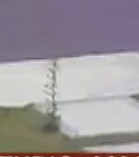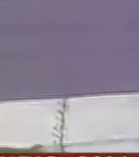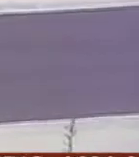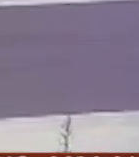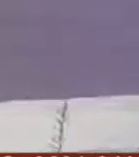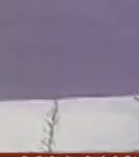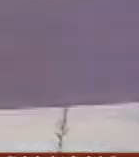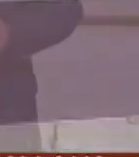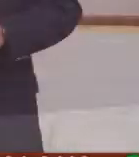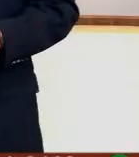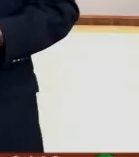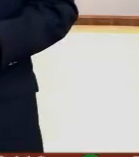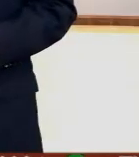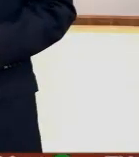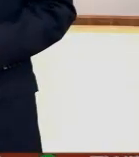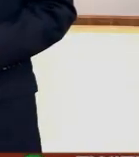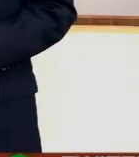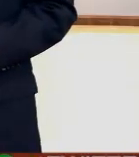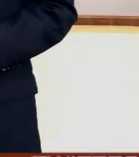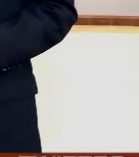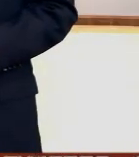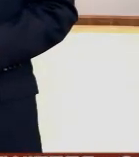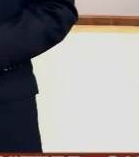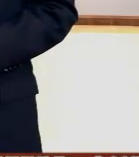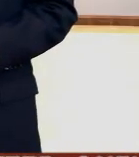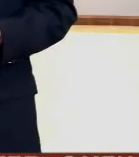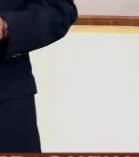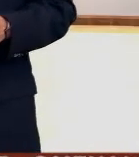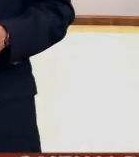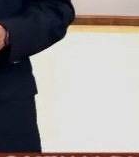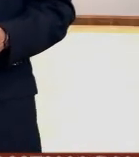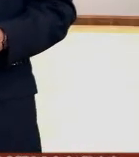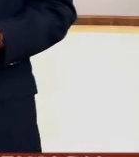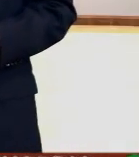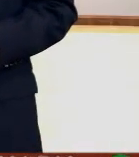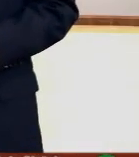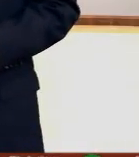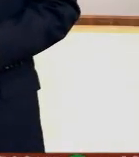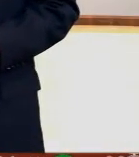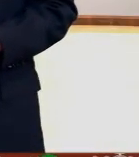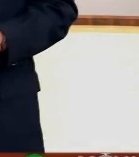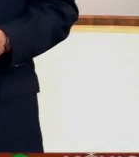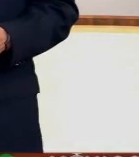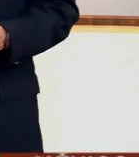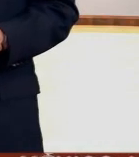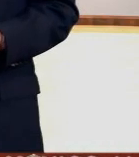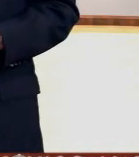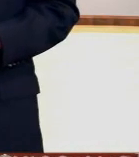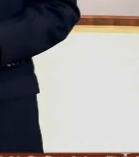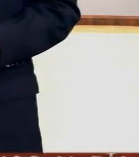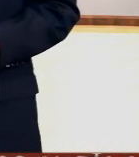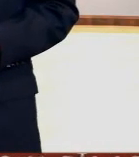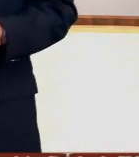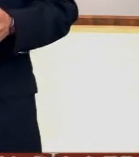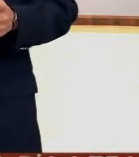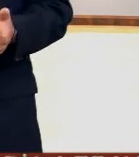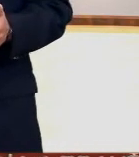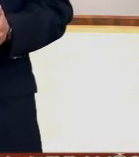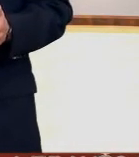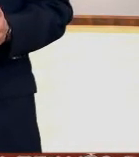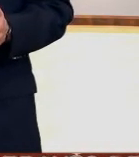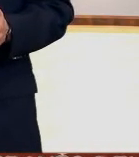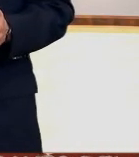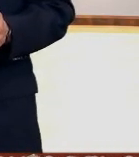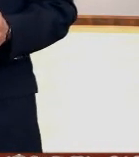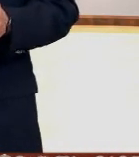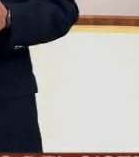anual total el CAT así como las comisiones aplicables recuerde una oferta vinculante no es una autorización de crédito ¿Piensa